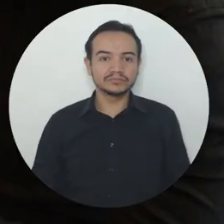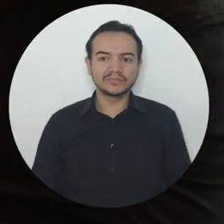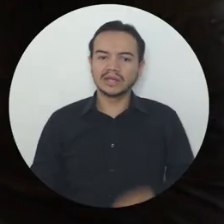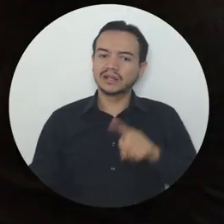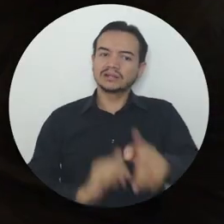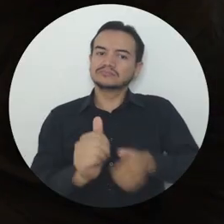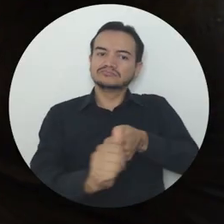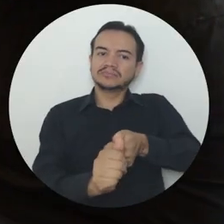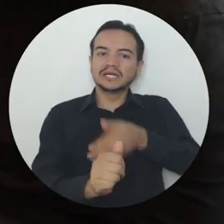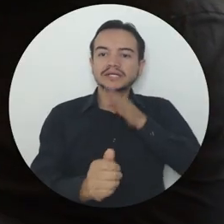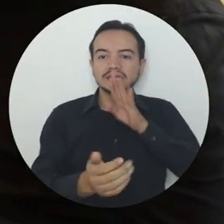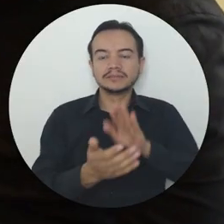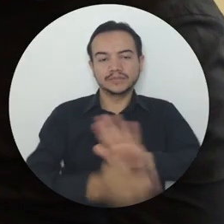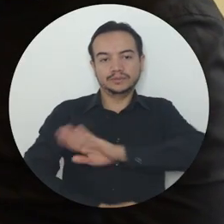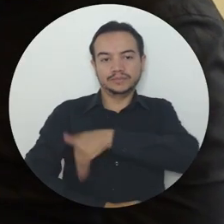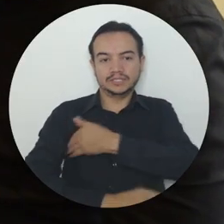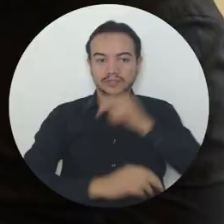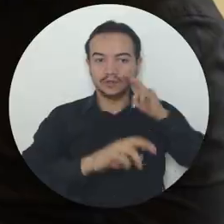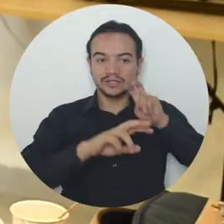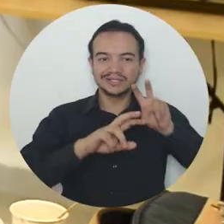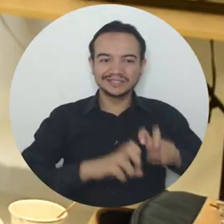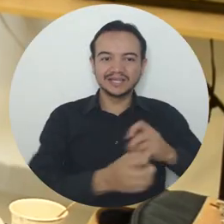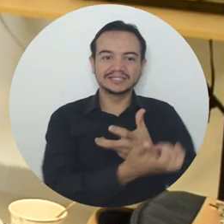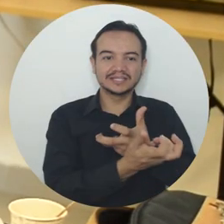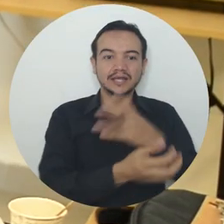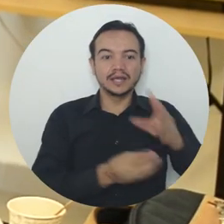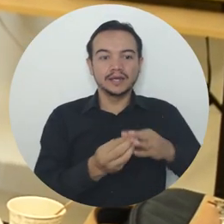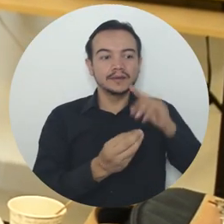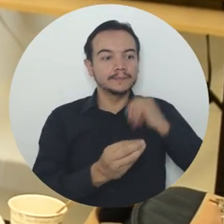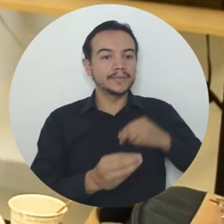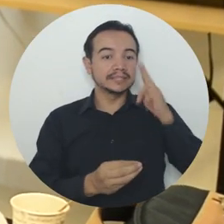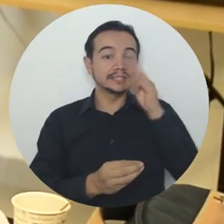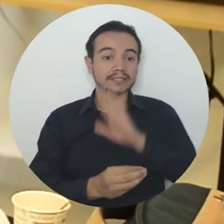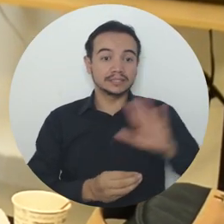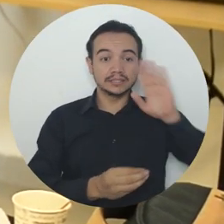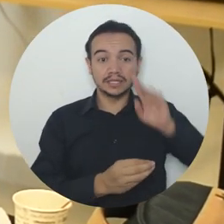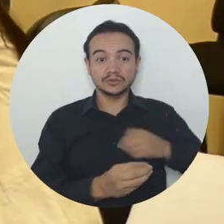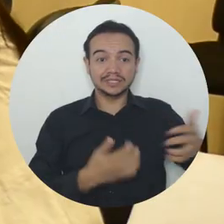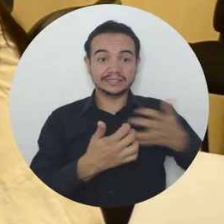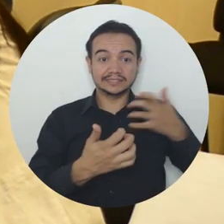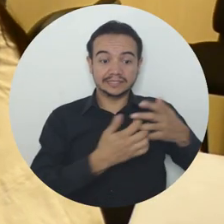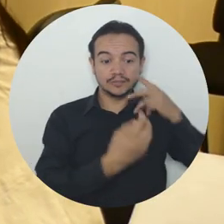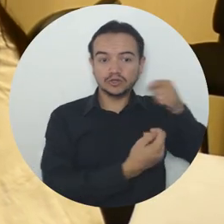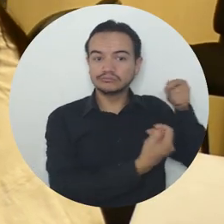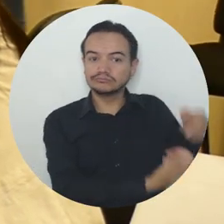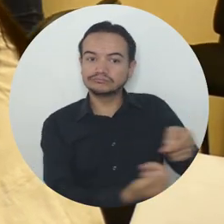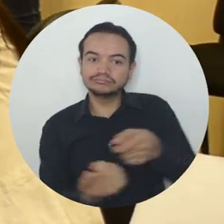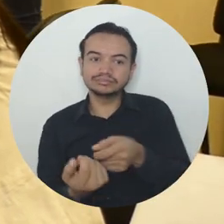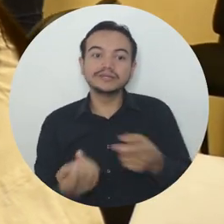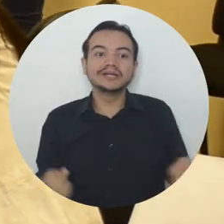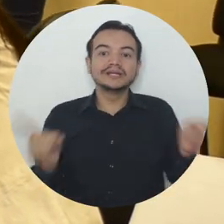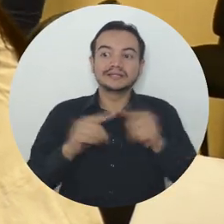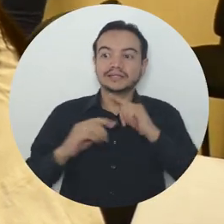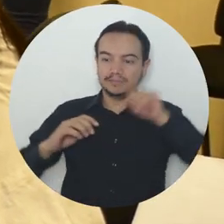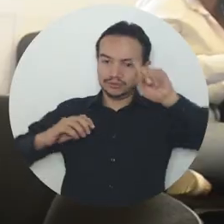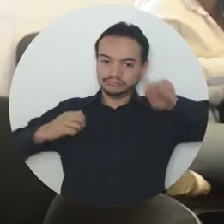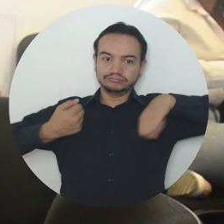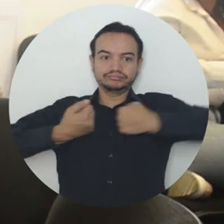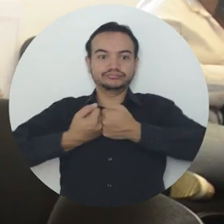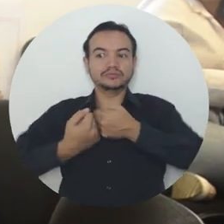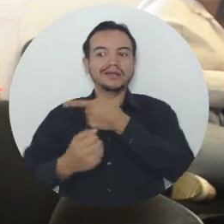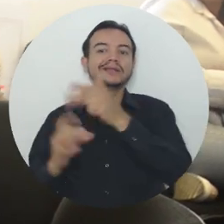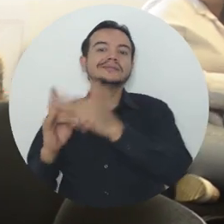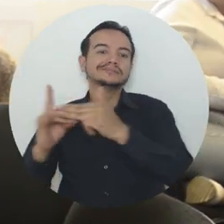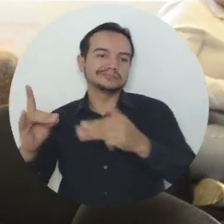La iniciativa es apoyada por el Ministerio de Ciencias con recursos del Sistema General de Regalías y con estas alianzas interinstitucionales